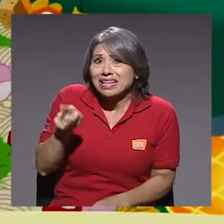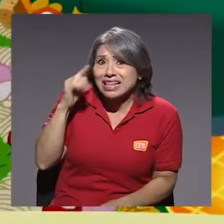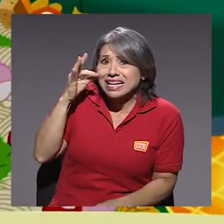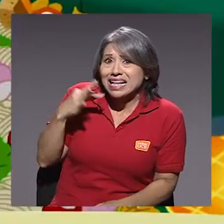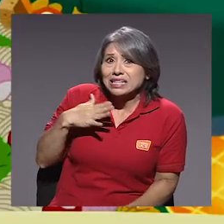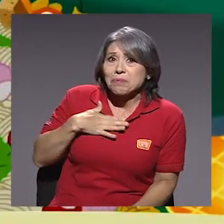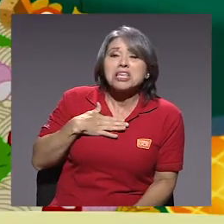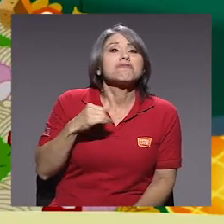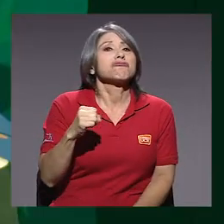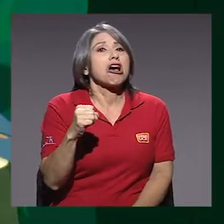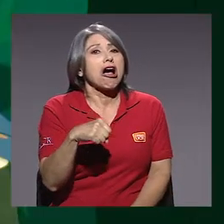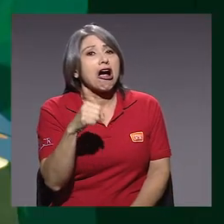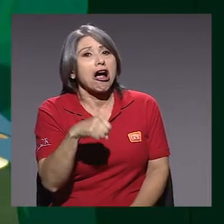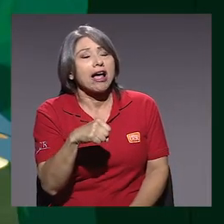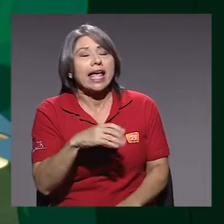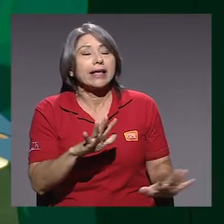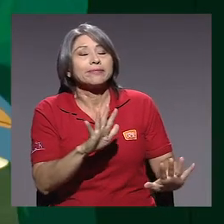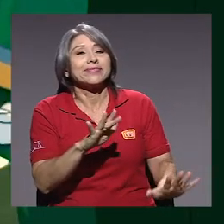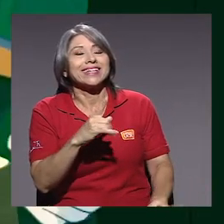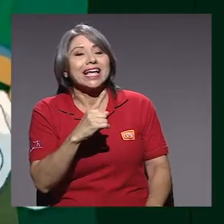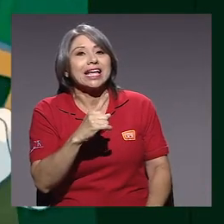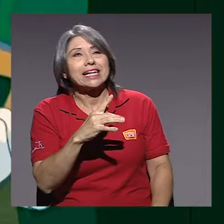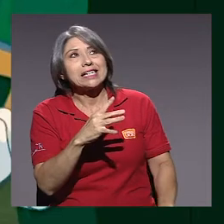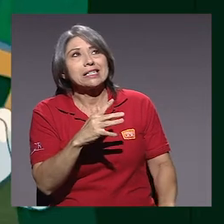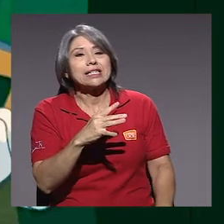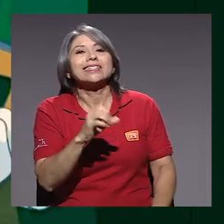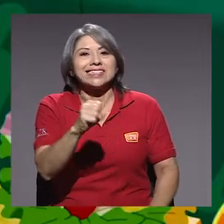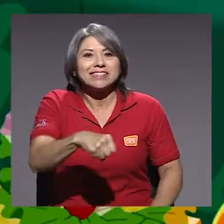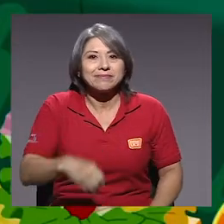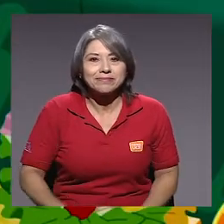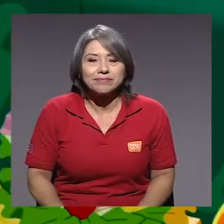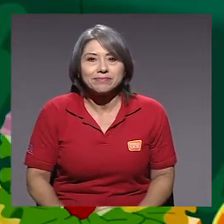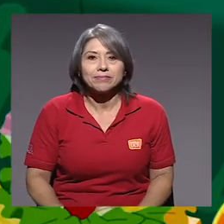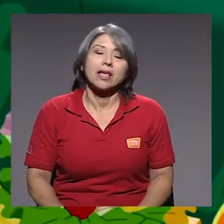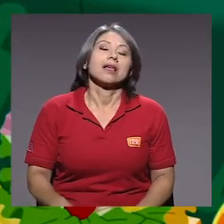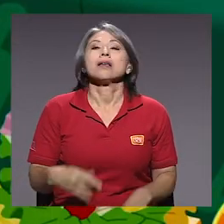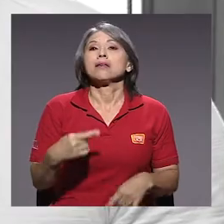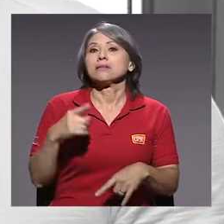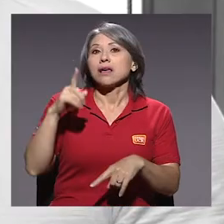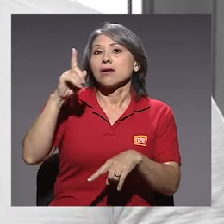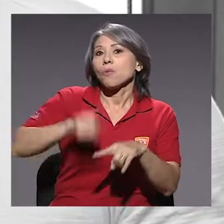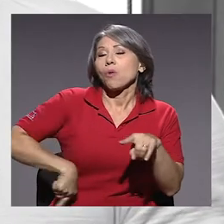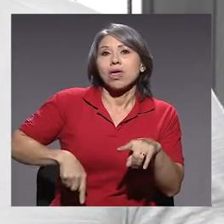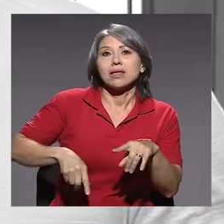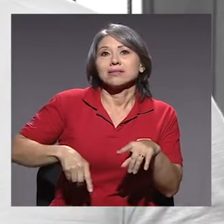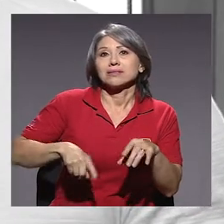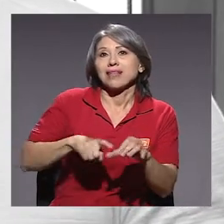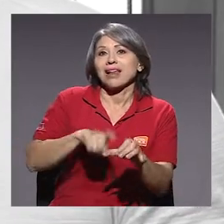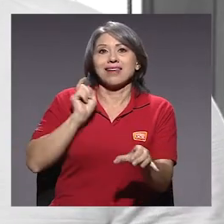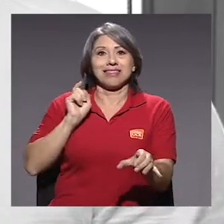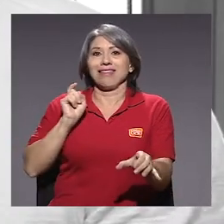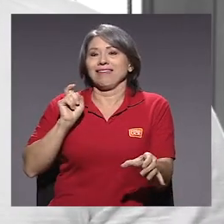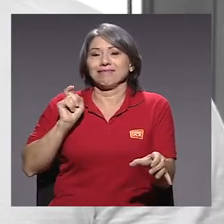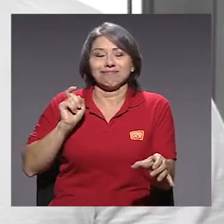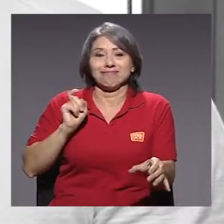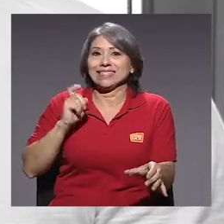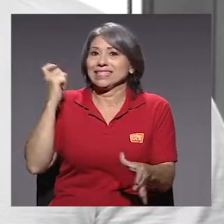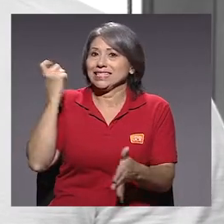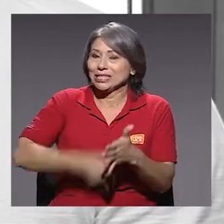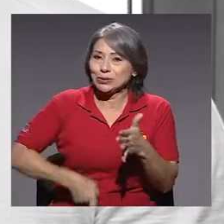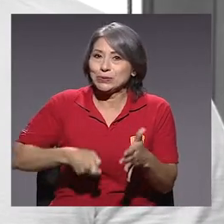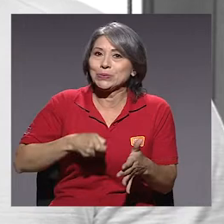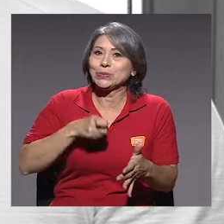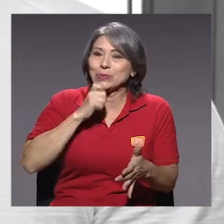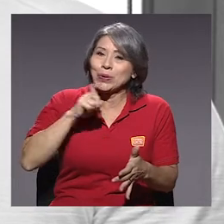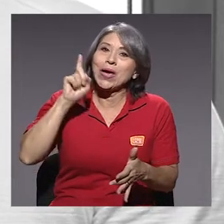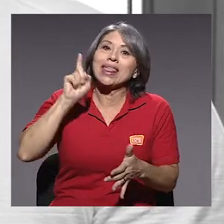verdad crees en mí? Ajá. Quiero decir sí. Ya no puedes salirte, entonces